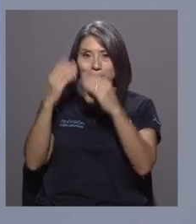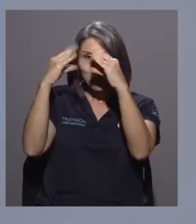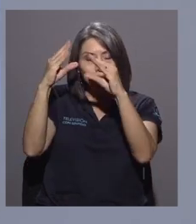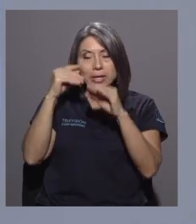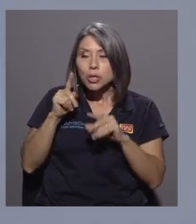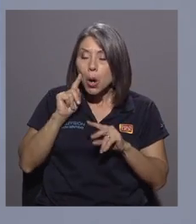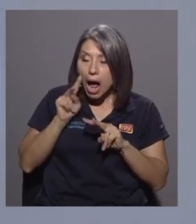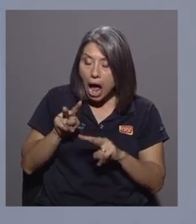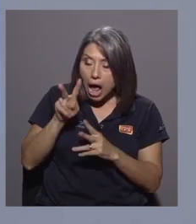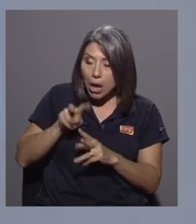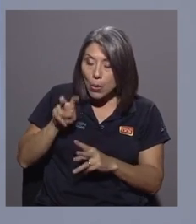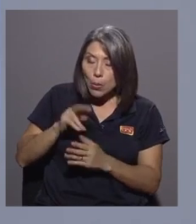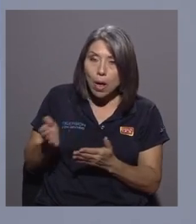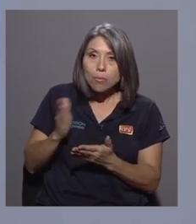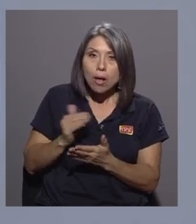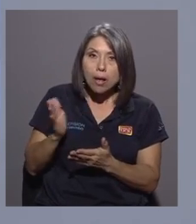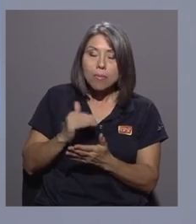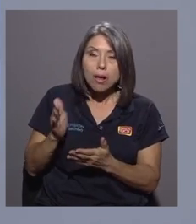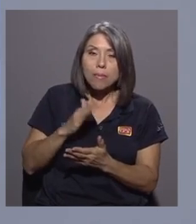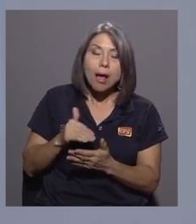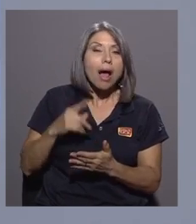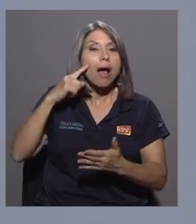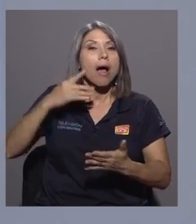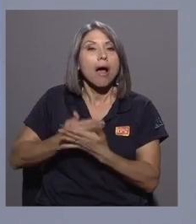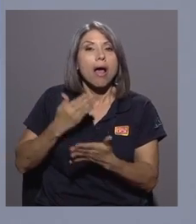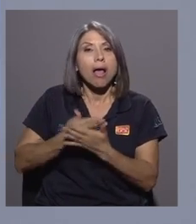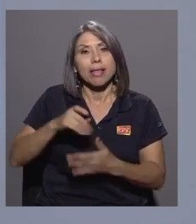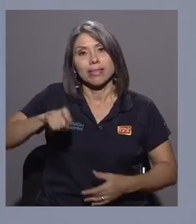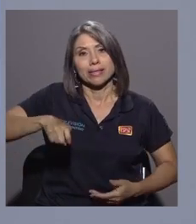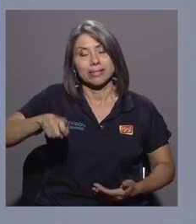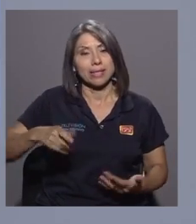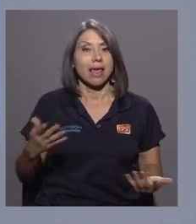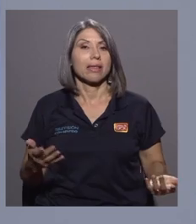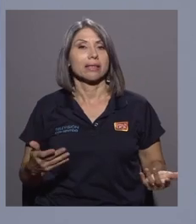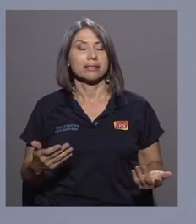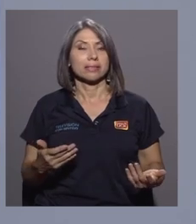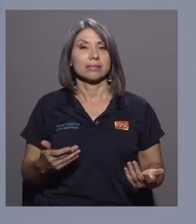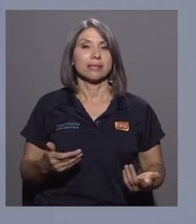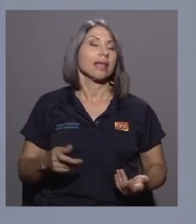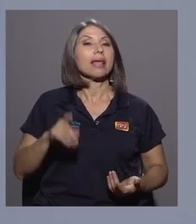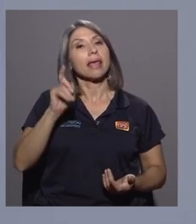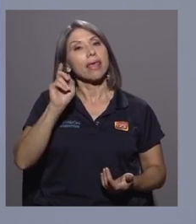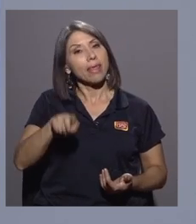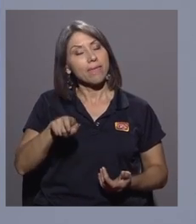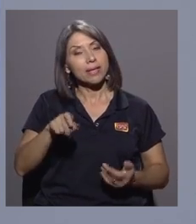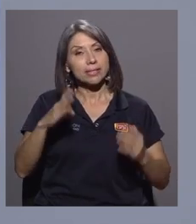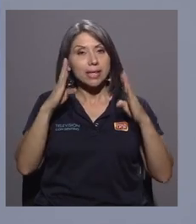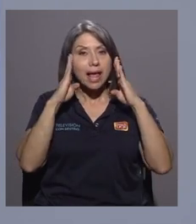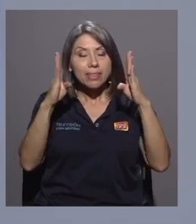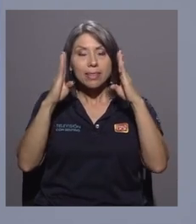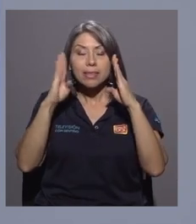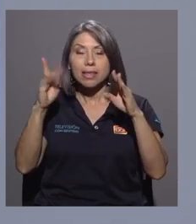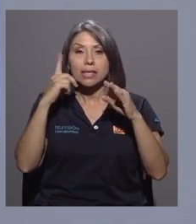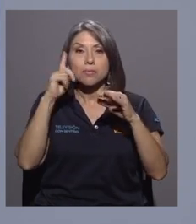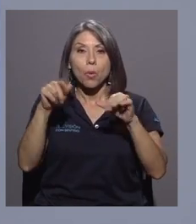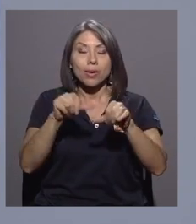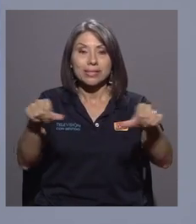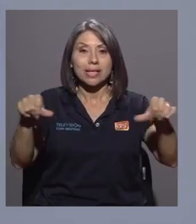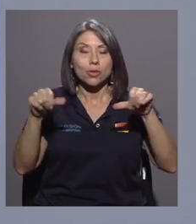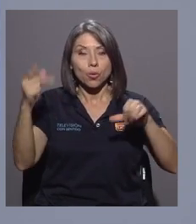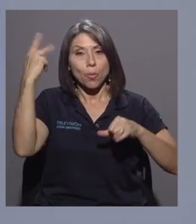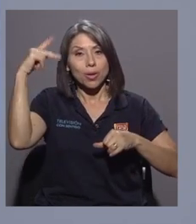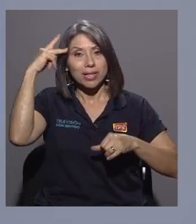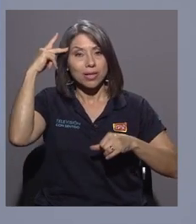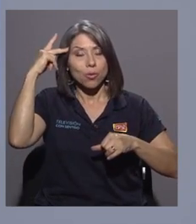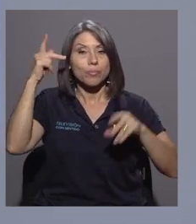logra evidenciar necesidades que deben de ser abordadas por el sector político, por los